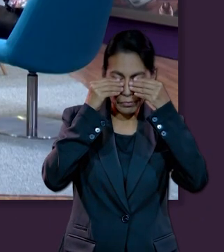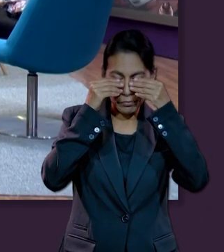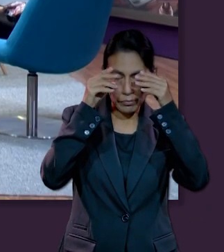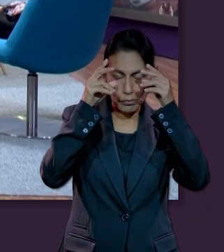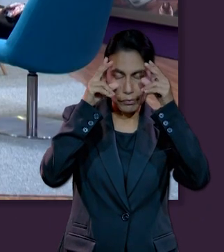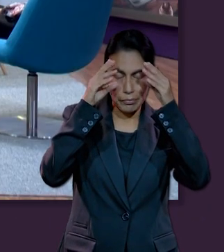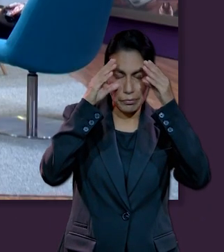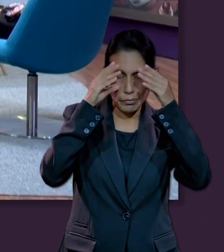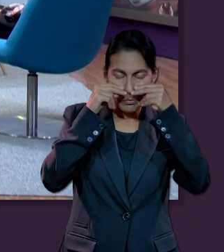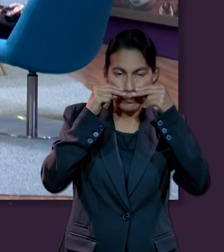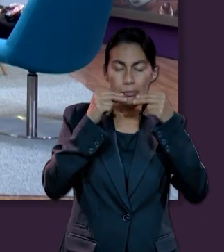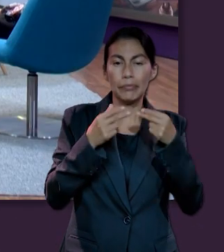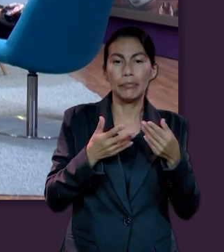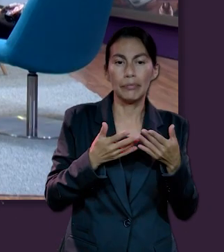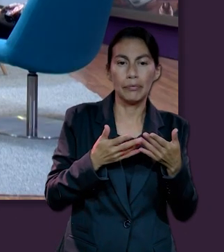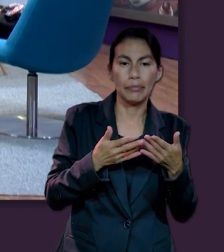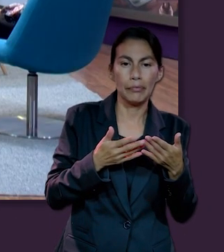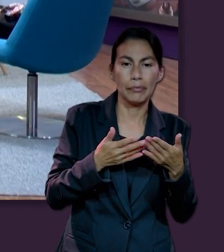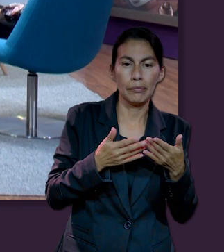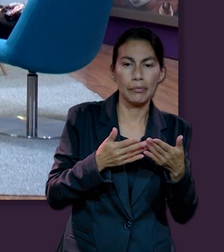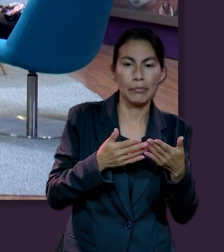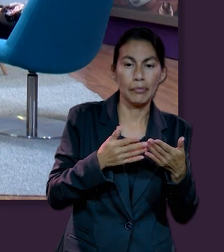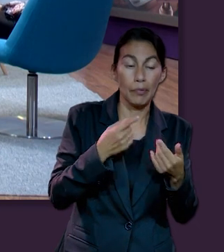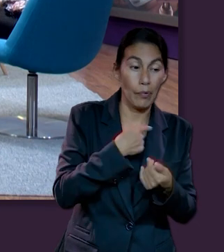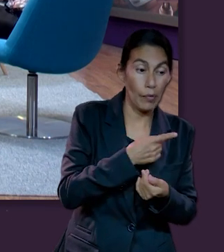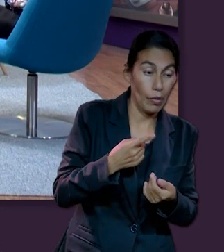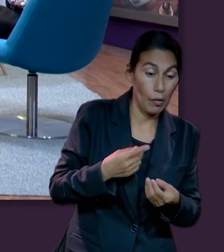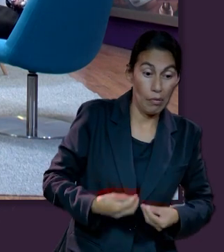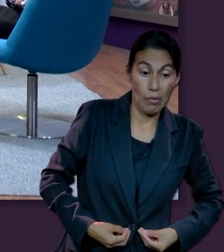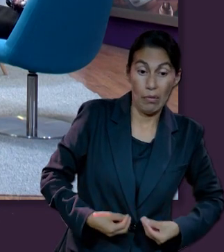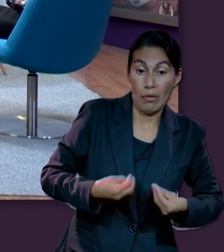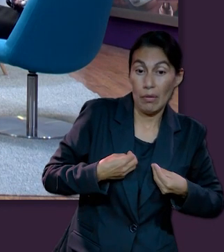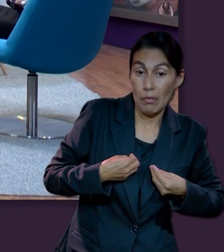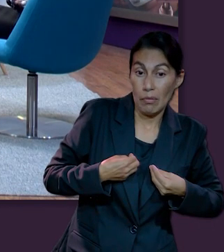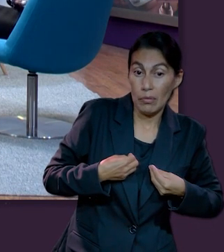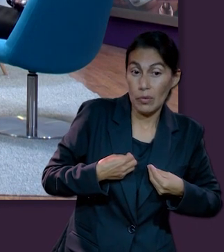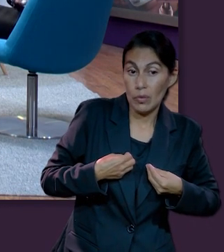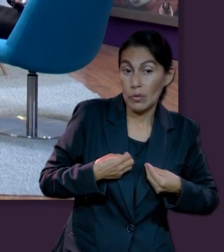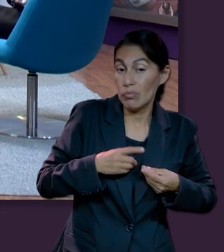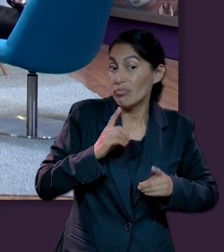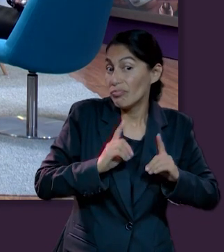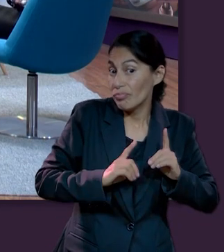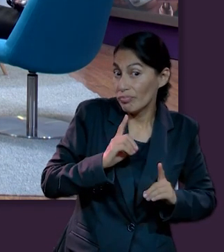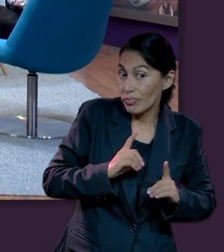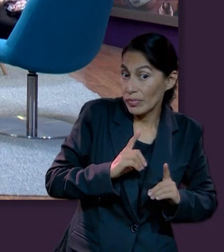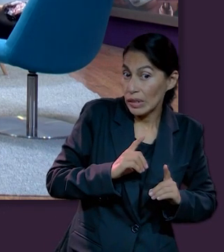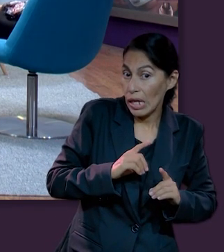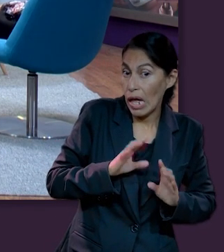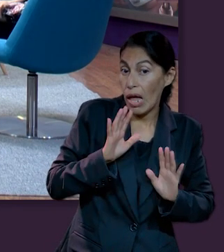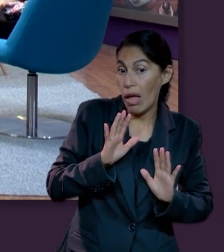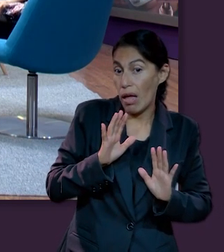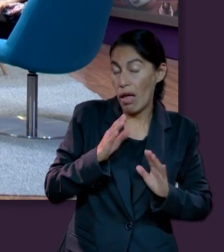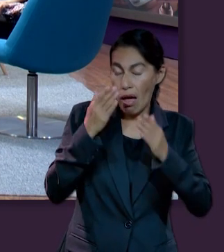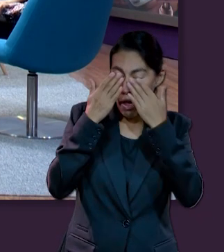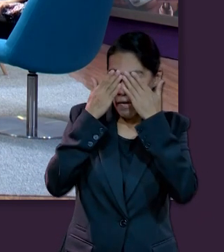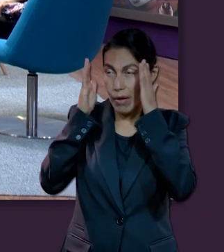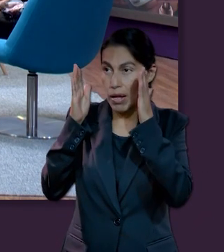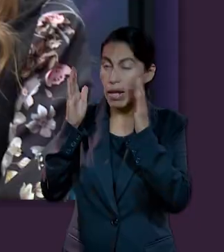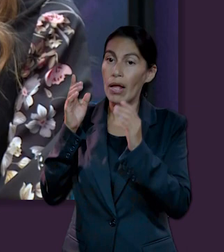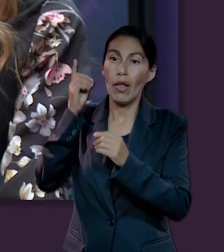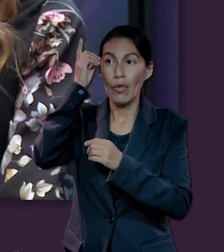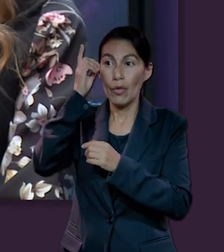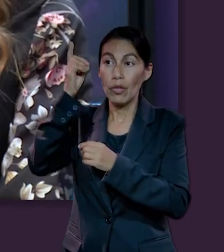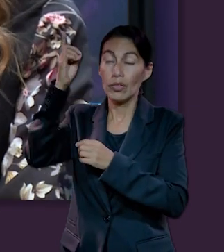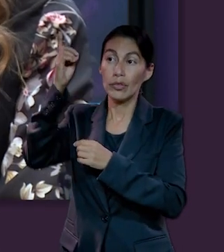Y en lo que respecta a la persona, de acuerdo, como haya vivido, los va a volver a abrir en la segunda venida de